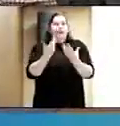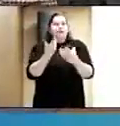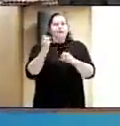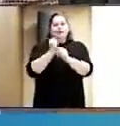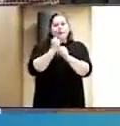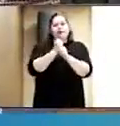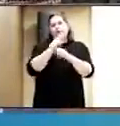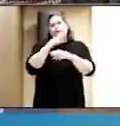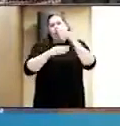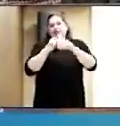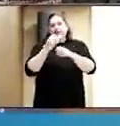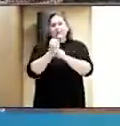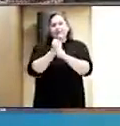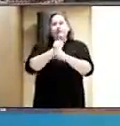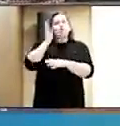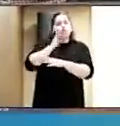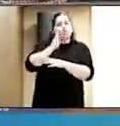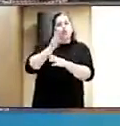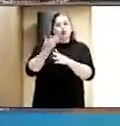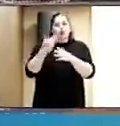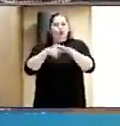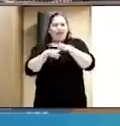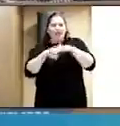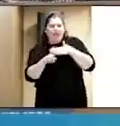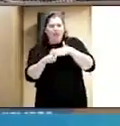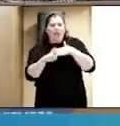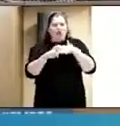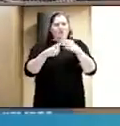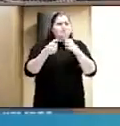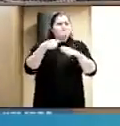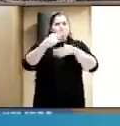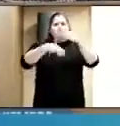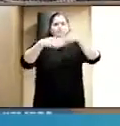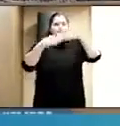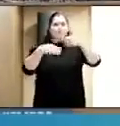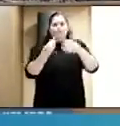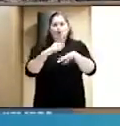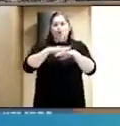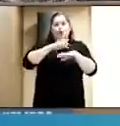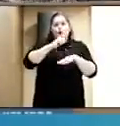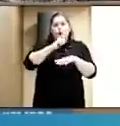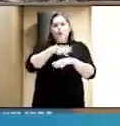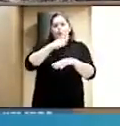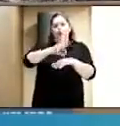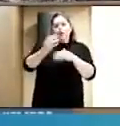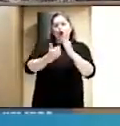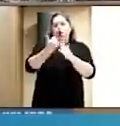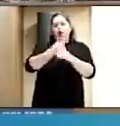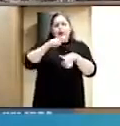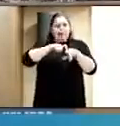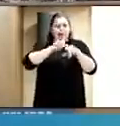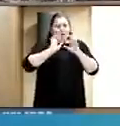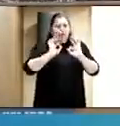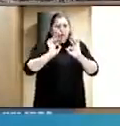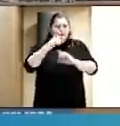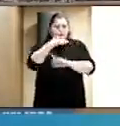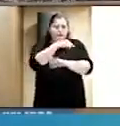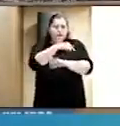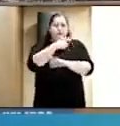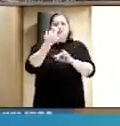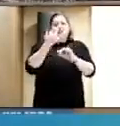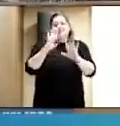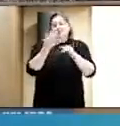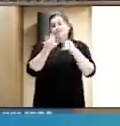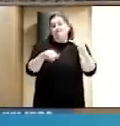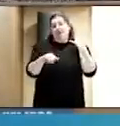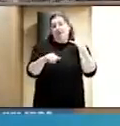sucio de gestionar y sacar adelante unas jornadas de este tipo que al final